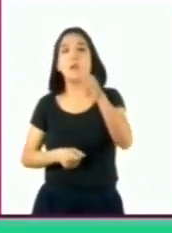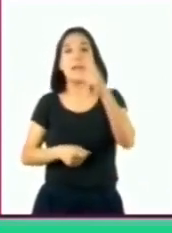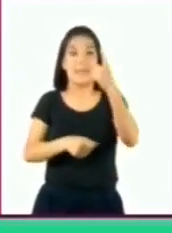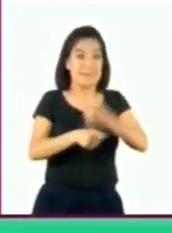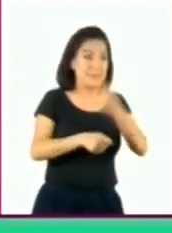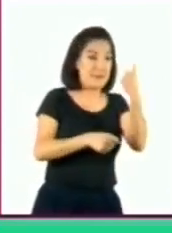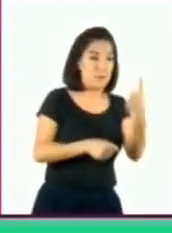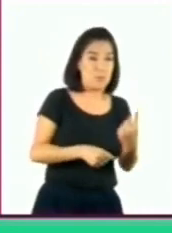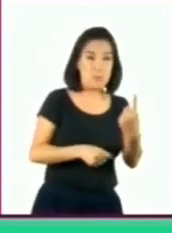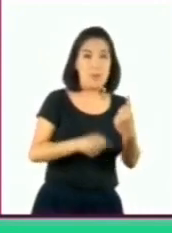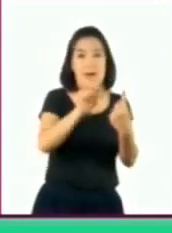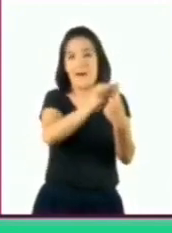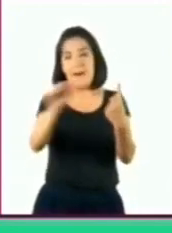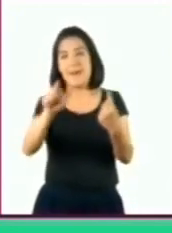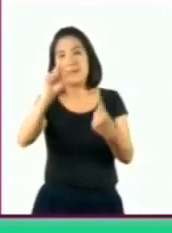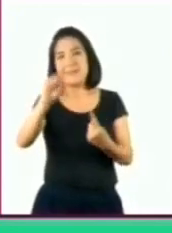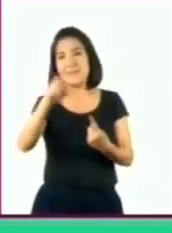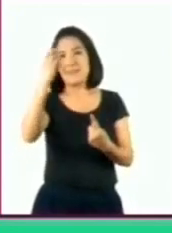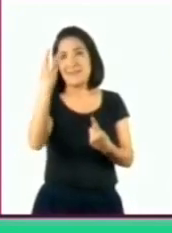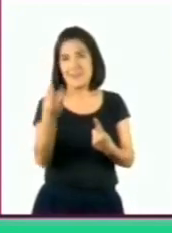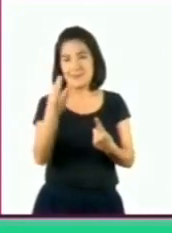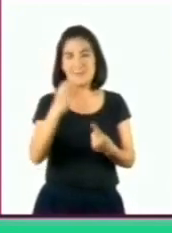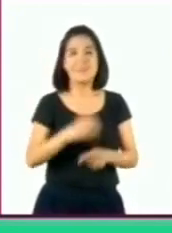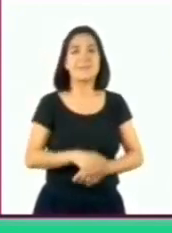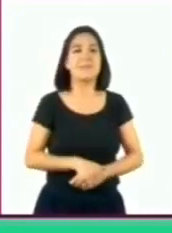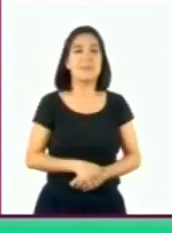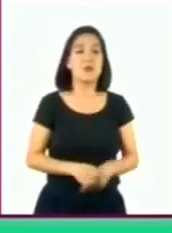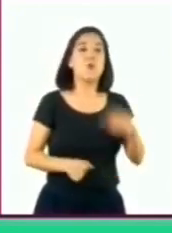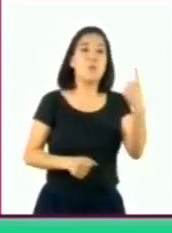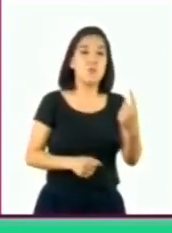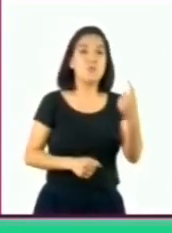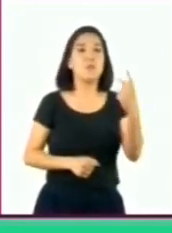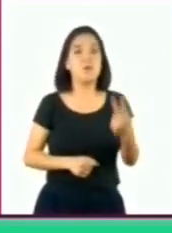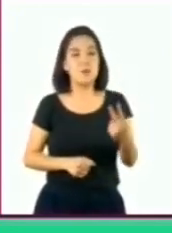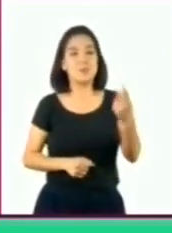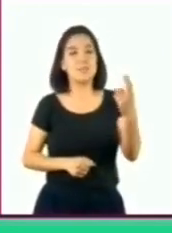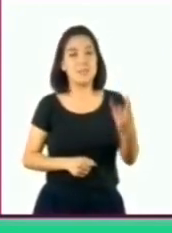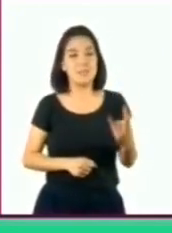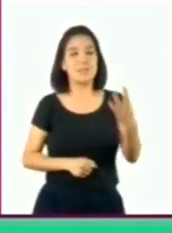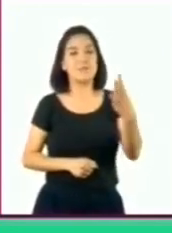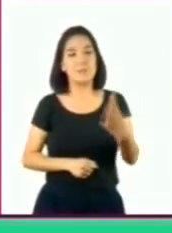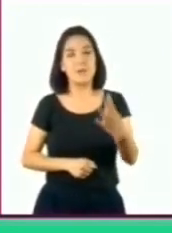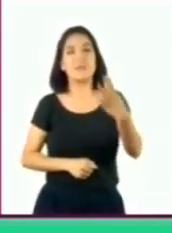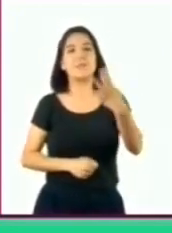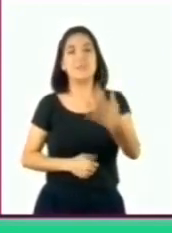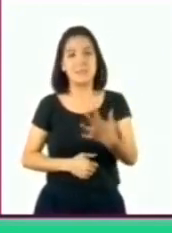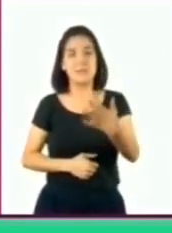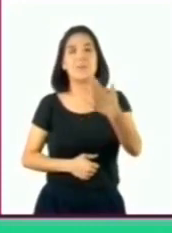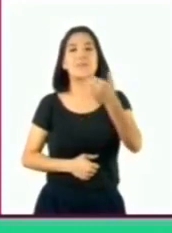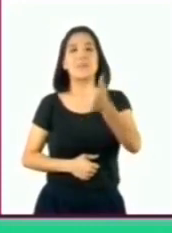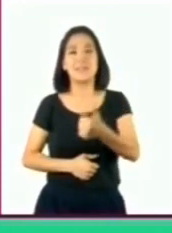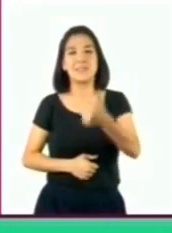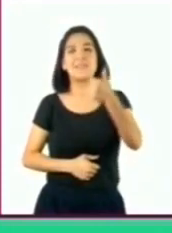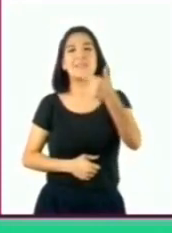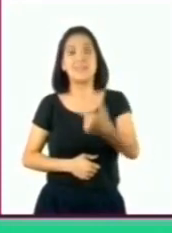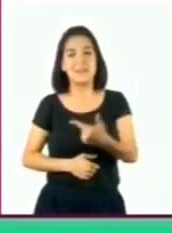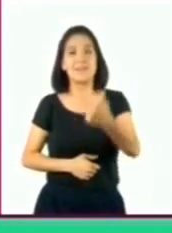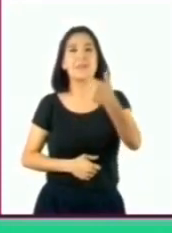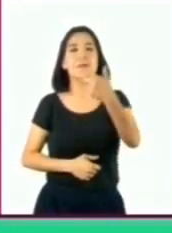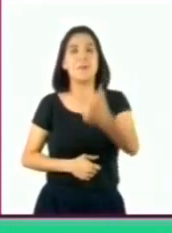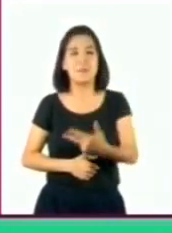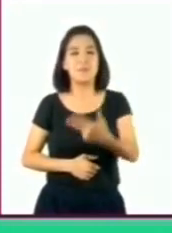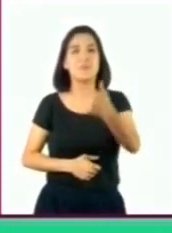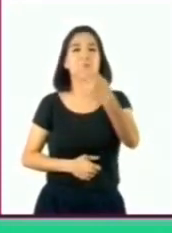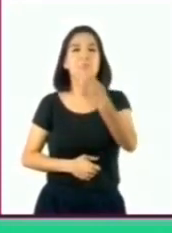hasta llegar a 73 centésimos. 1, 2, 3, 4, 5, 6, 7,